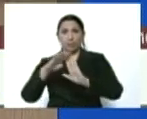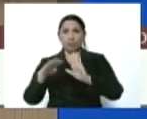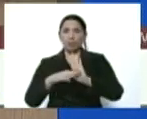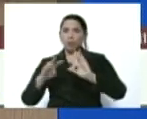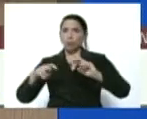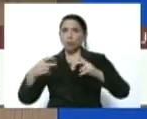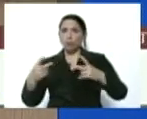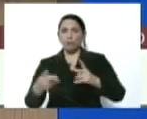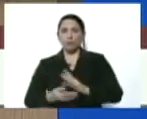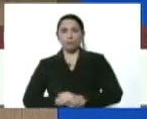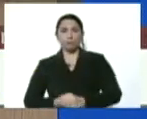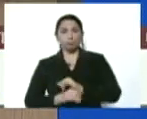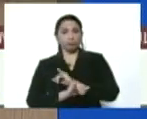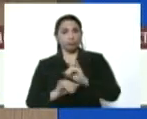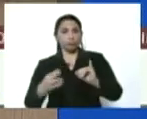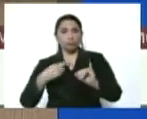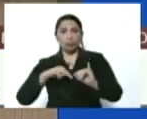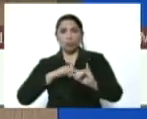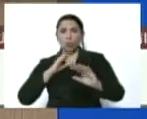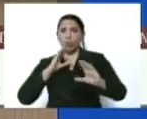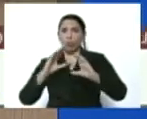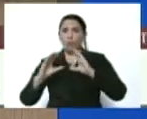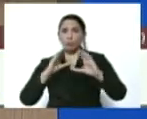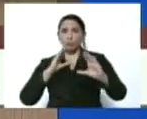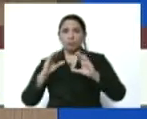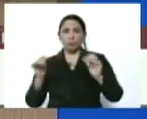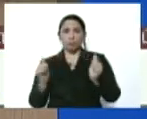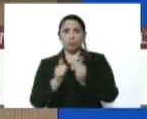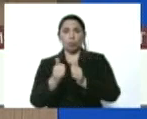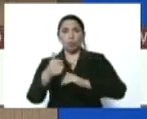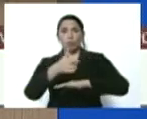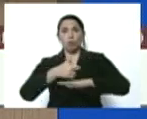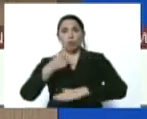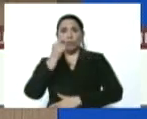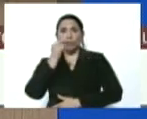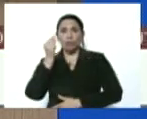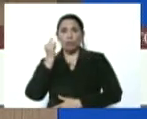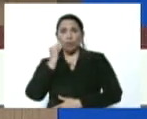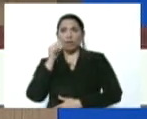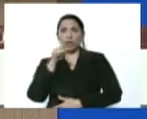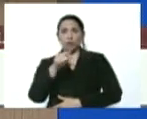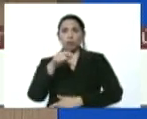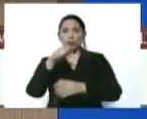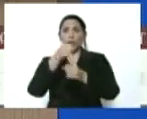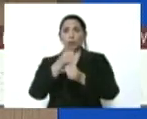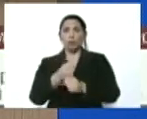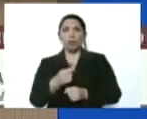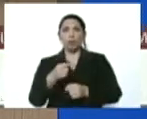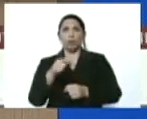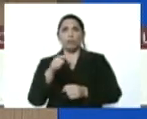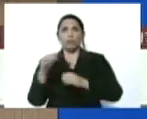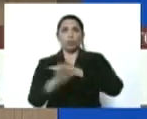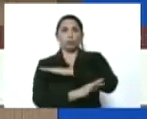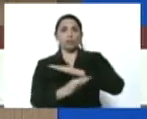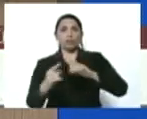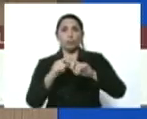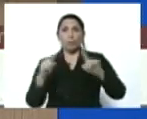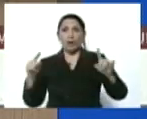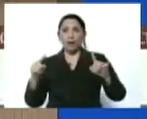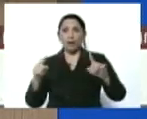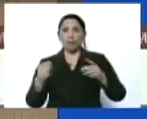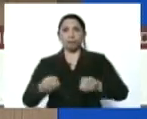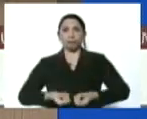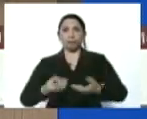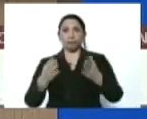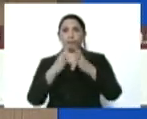estamos en comunicación con los gobernadores de estos puestos fronterizos para, bueno, dar toda la